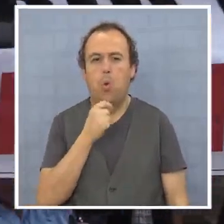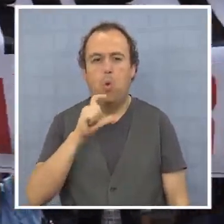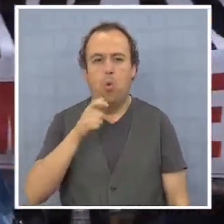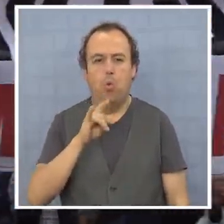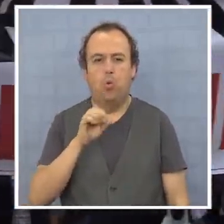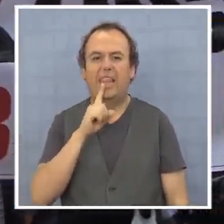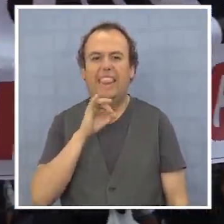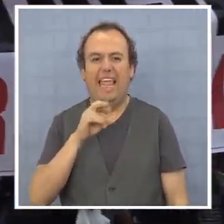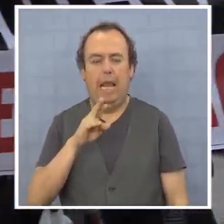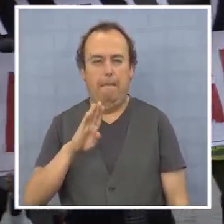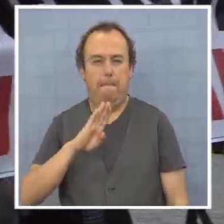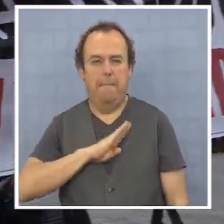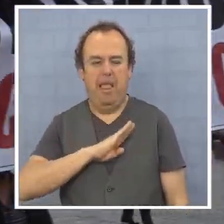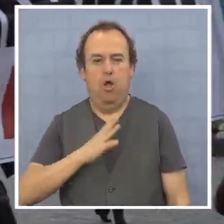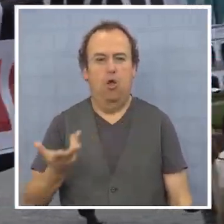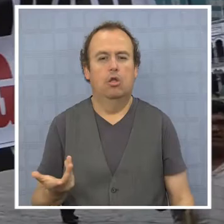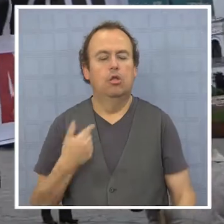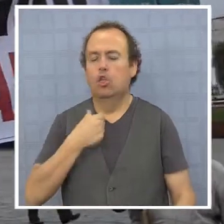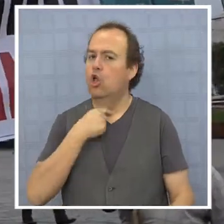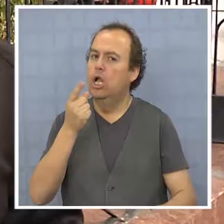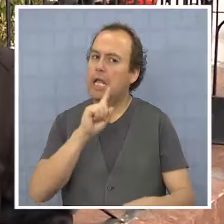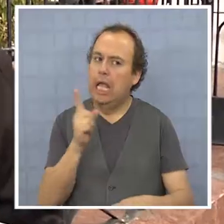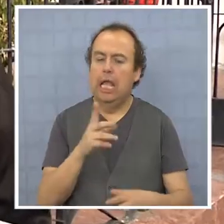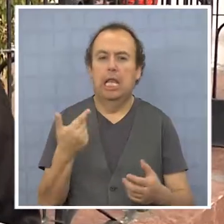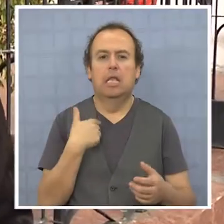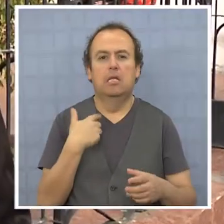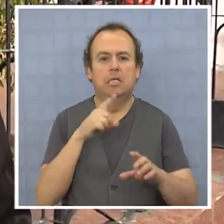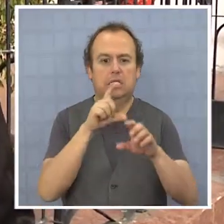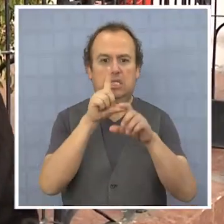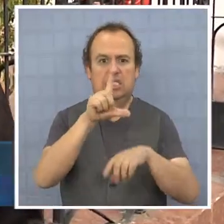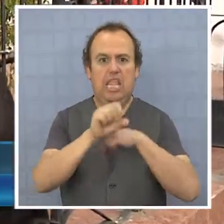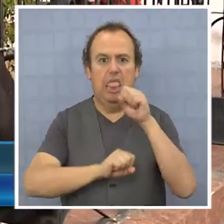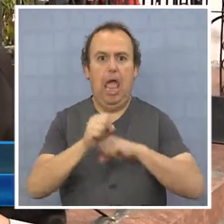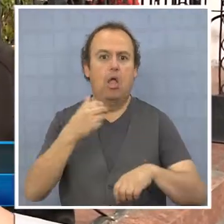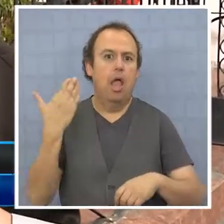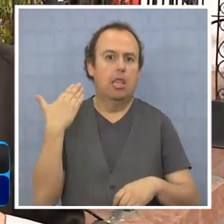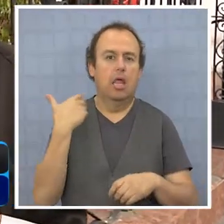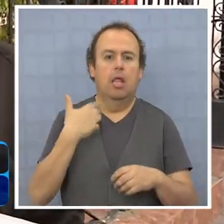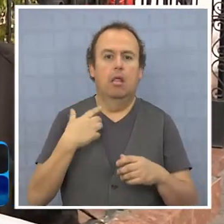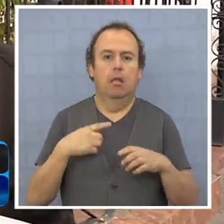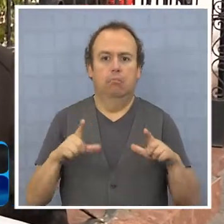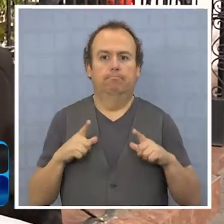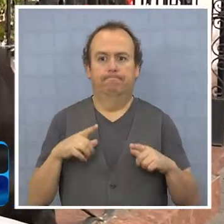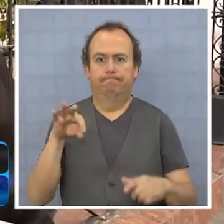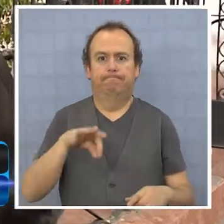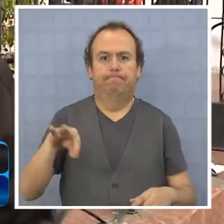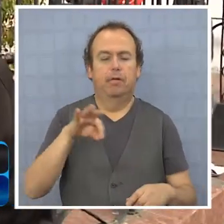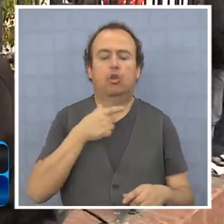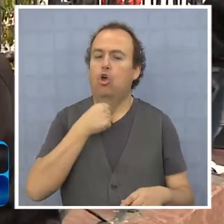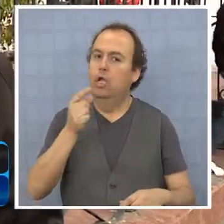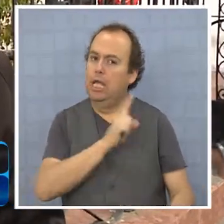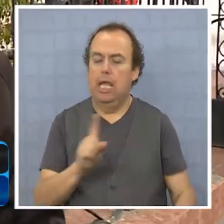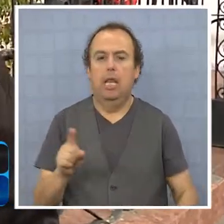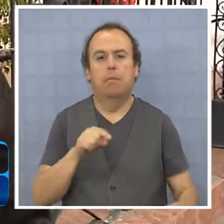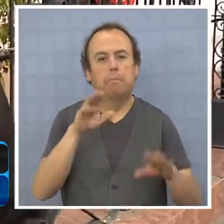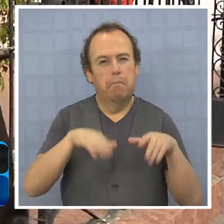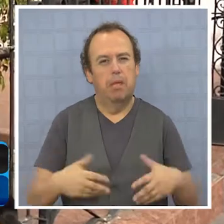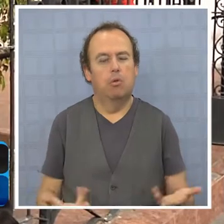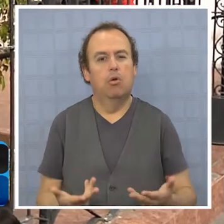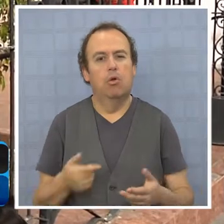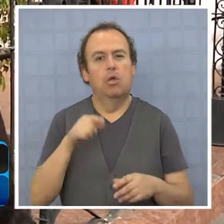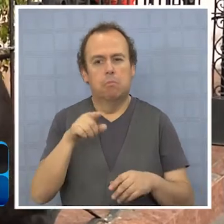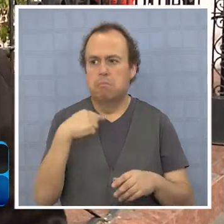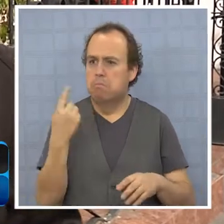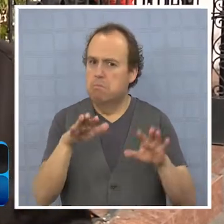Nosotros no queremos que pase lo que pasó hace 10 años atrás, donde la gente quedó cesante y quedó en tierra de nadie. Nosotros lo que queremos en este momento, porque